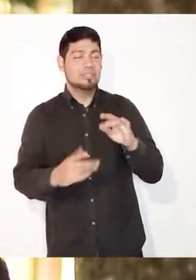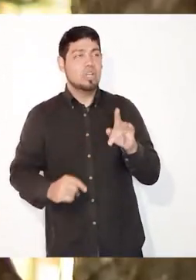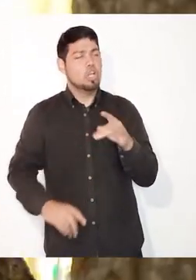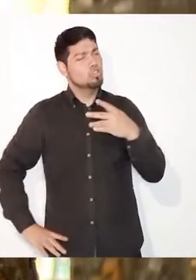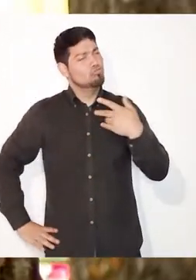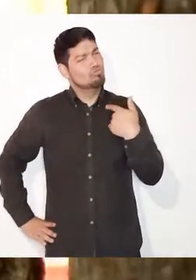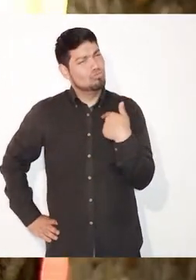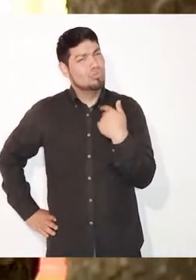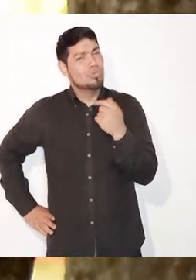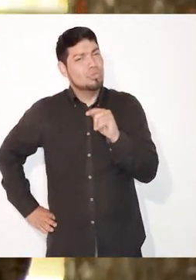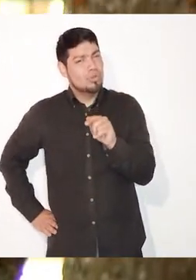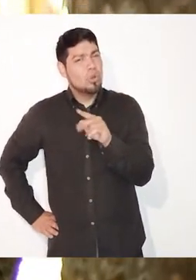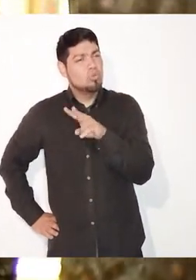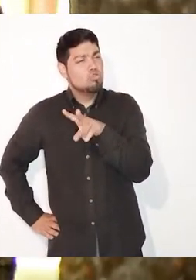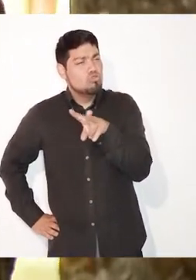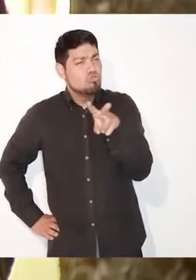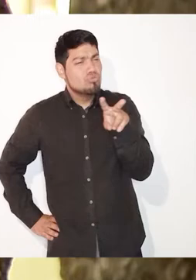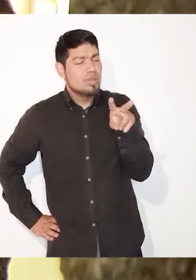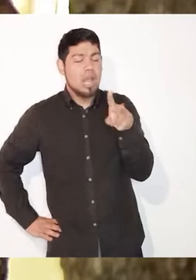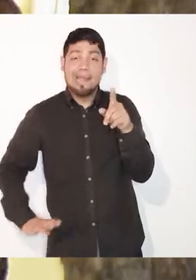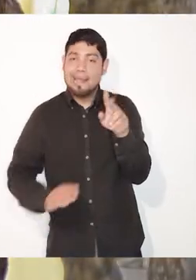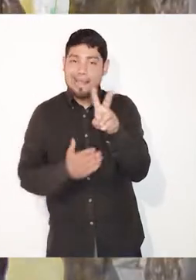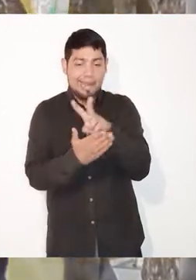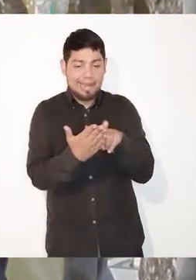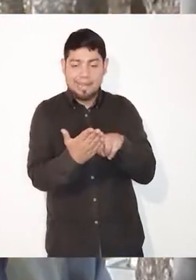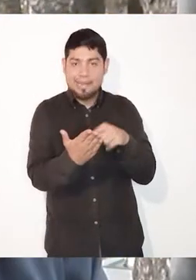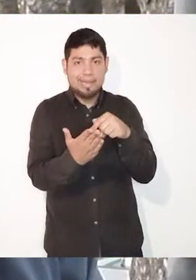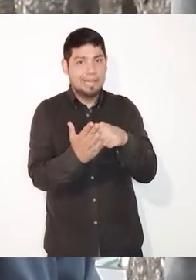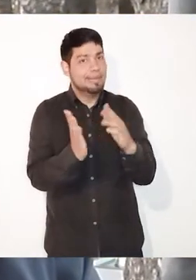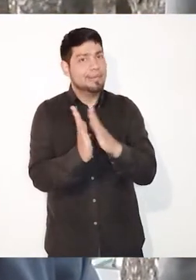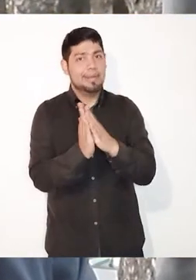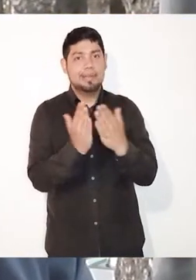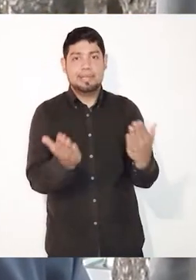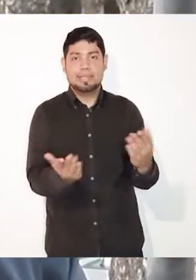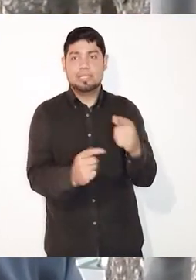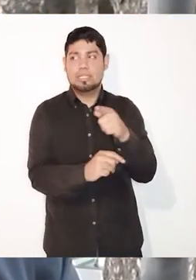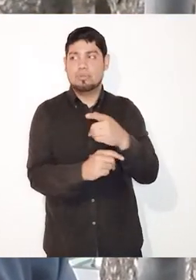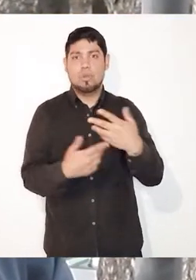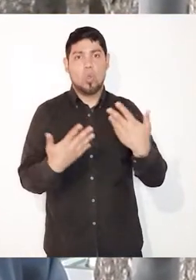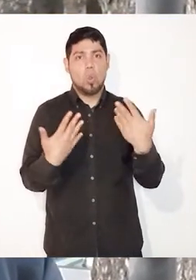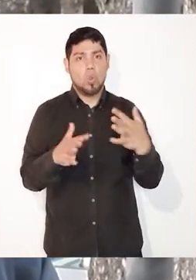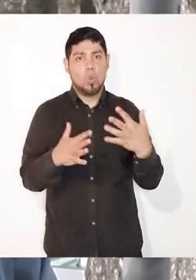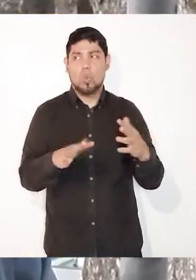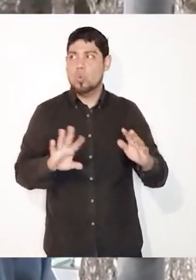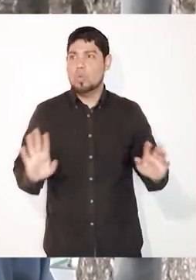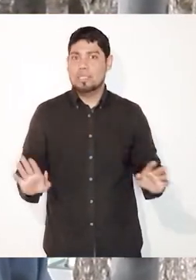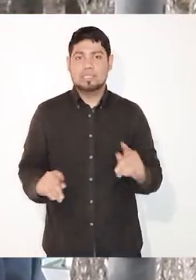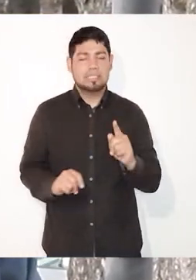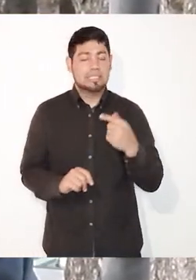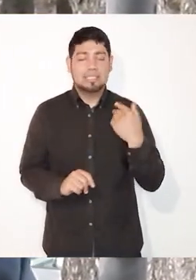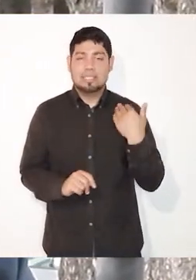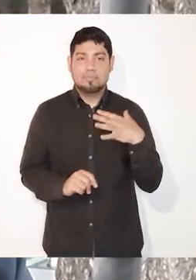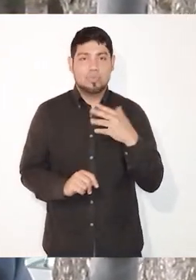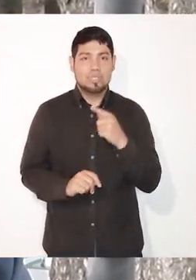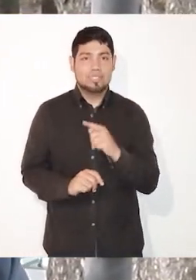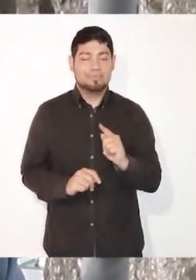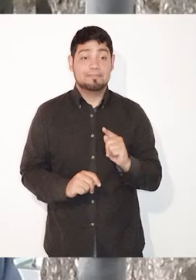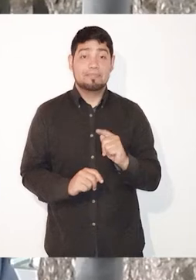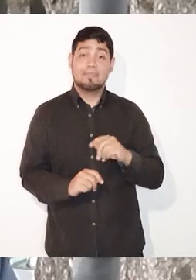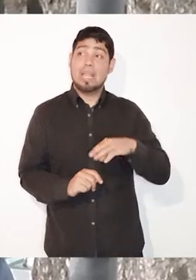Me impresionó, fue una verdadera conmoción haber leído a Margerie Yurzenar, Memorias de Adriano,